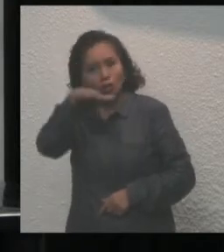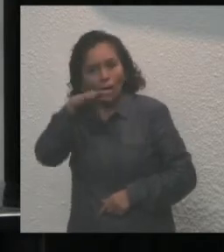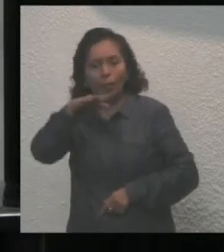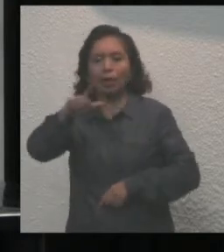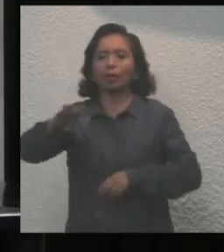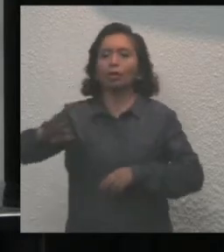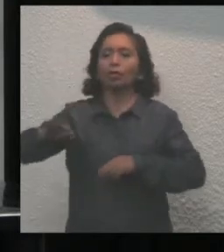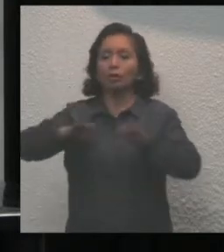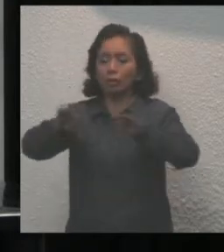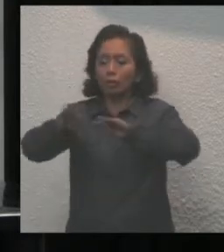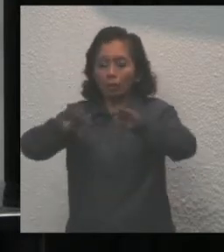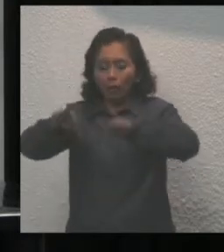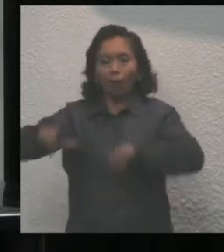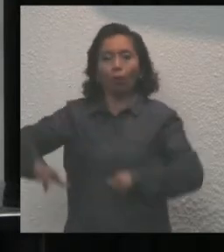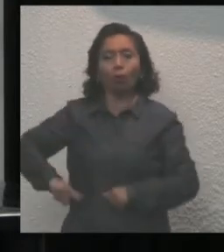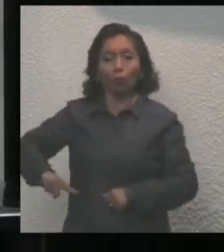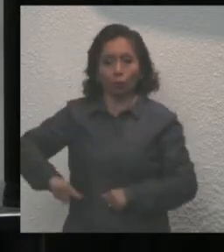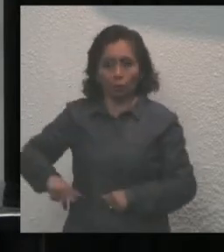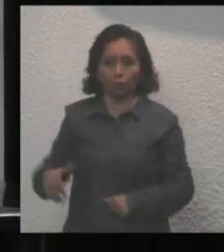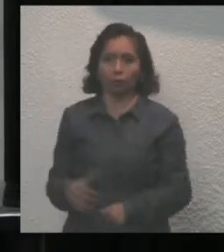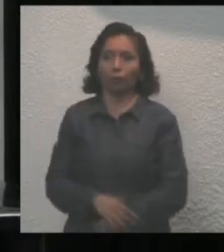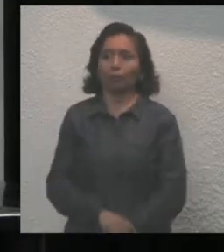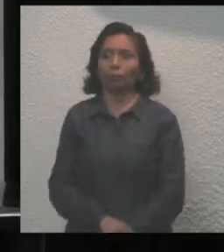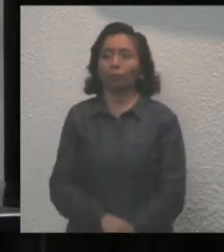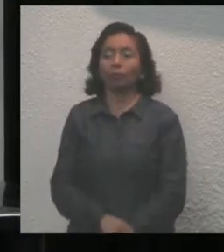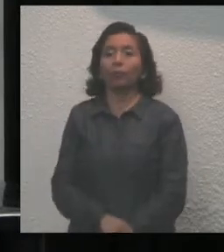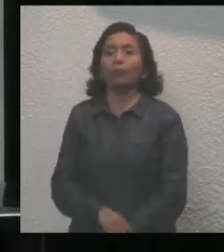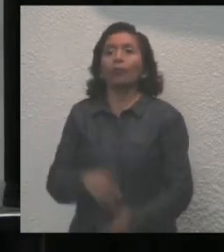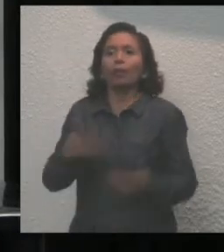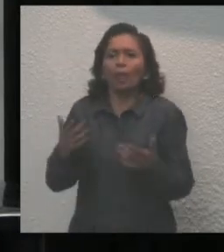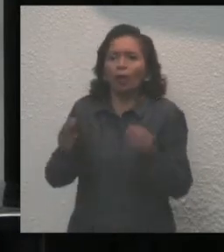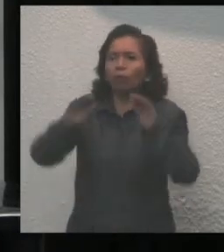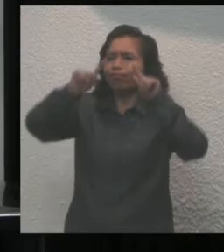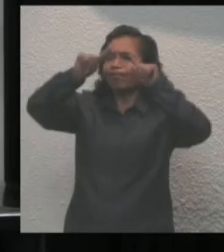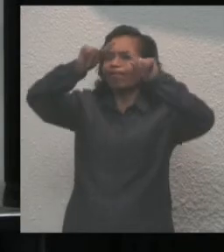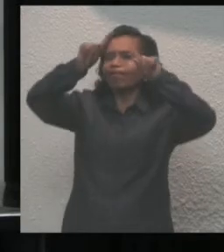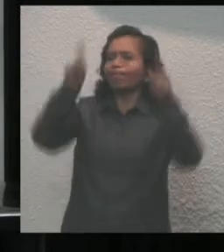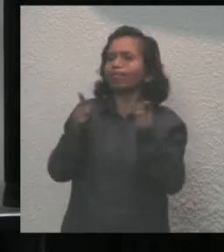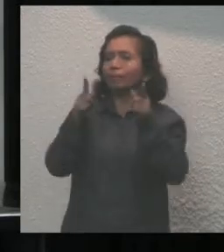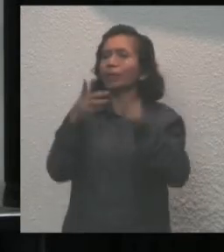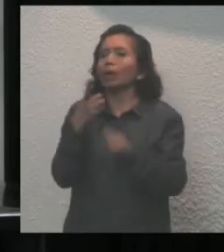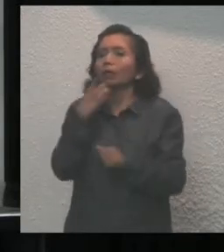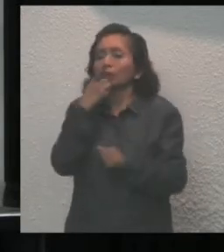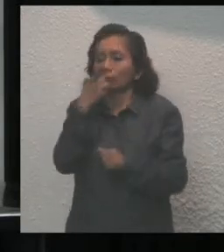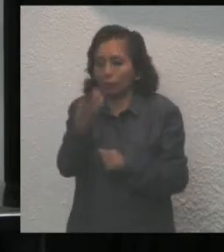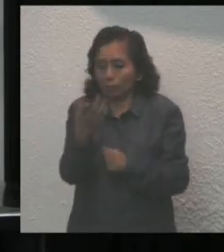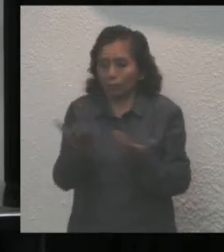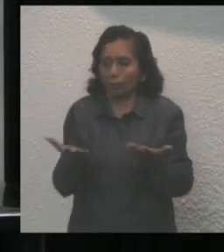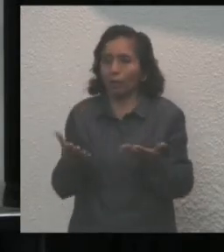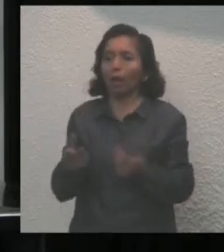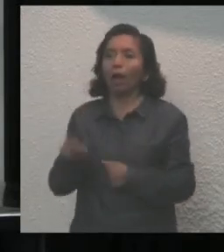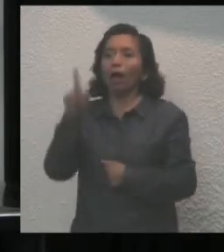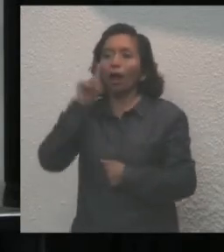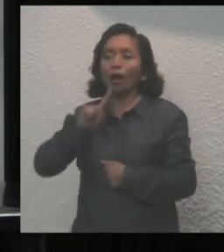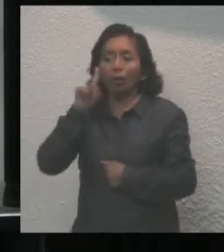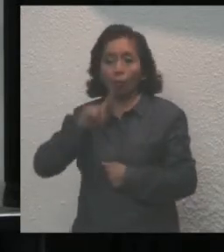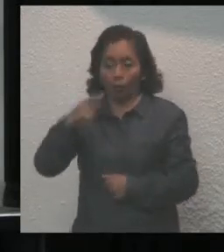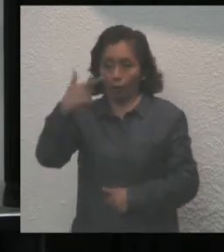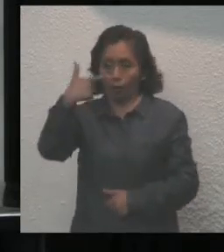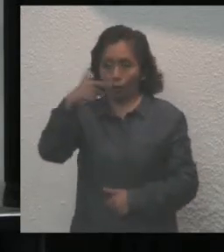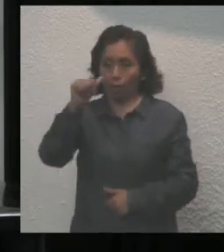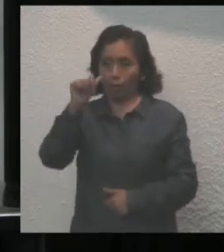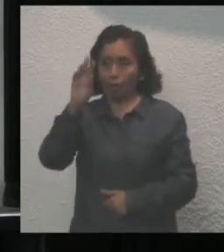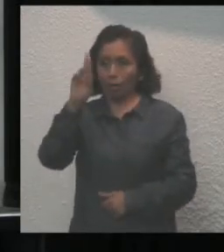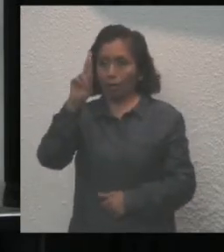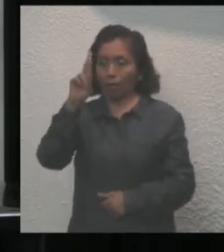gobierno. Quiero también hacer un paréntesis para reconocer a la señora Gabriela Rejón de